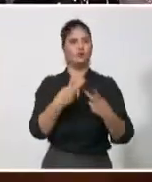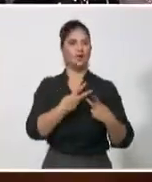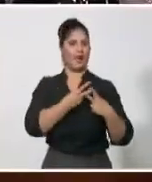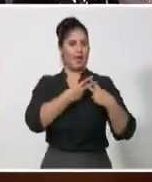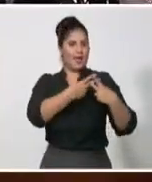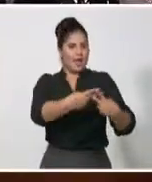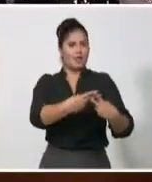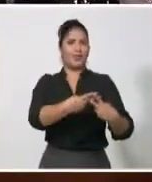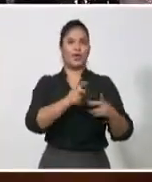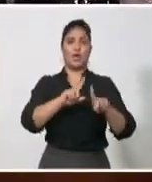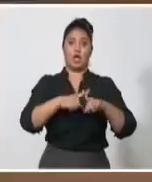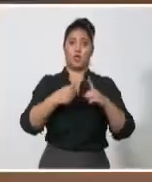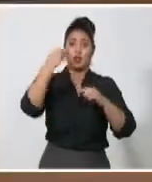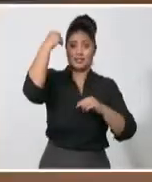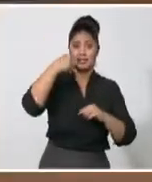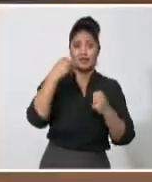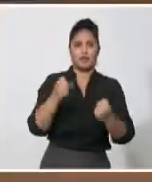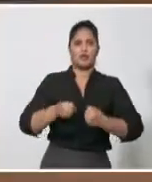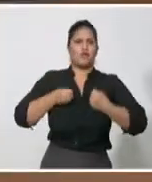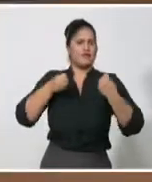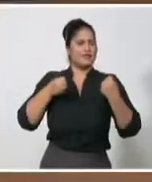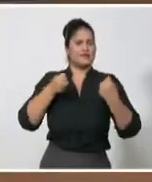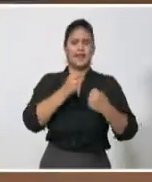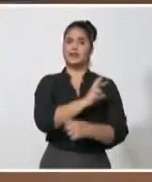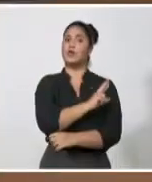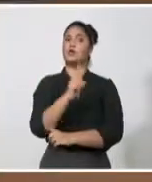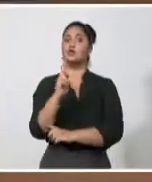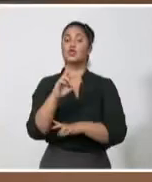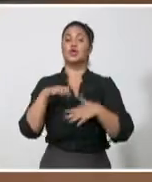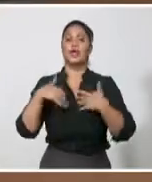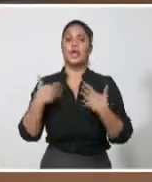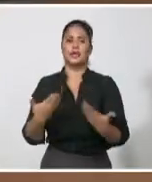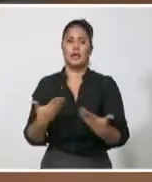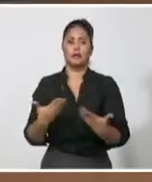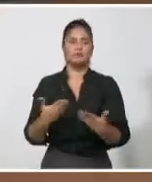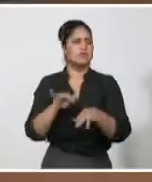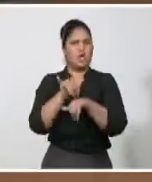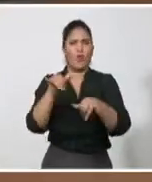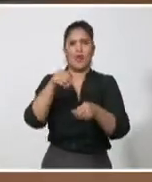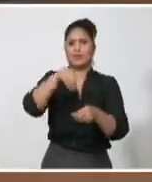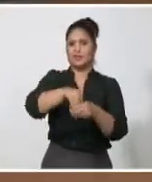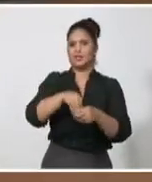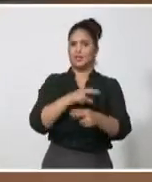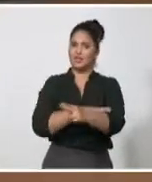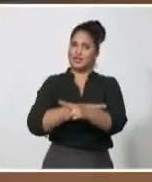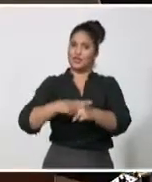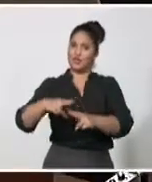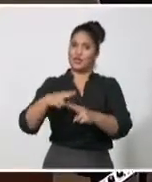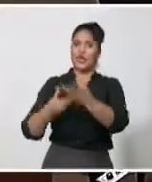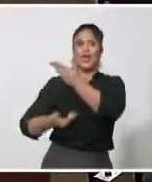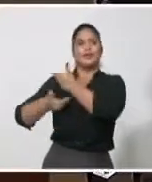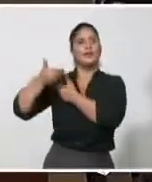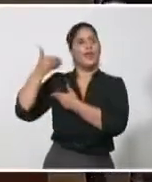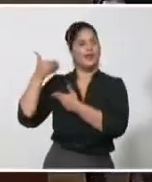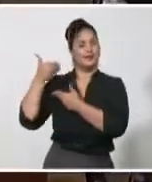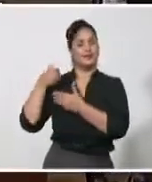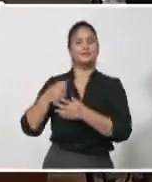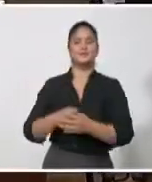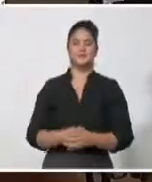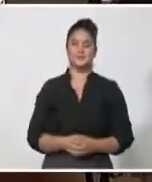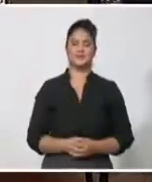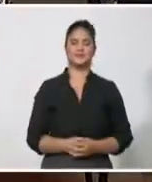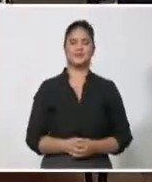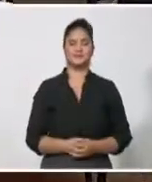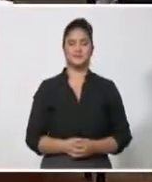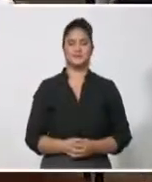de la revolución. La gran fortaleza de esta revolución está en el presente, pero está también en la historia que se ha construido. Un papel fundamental